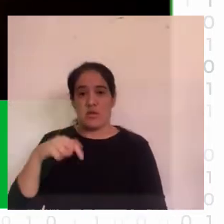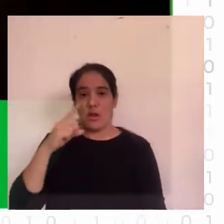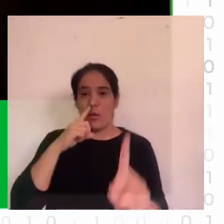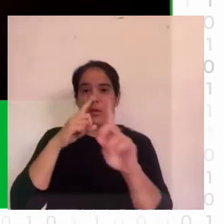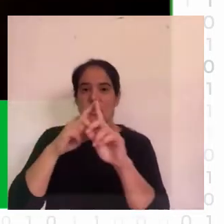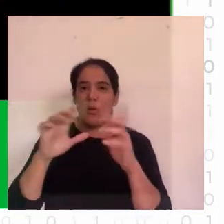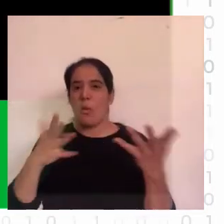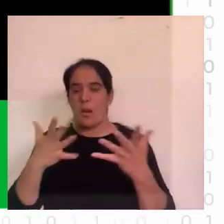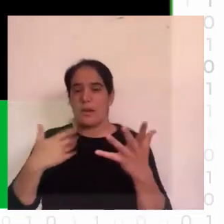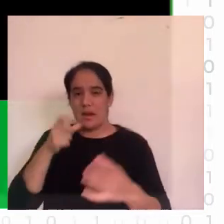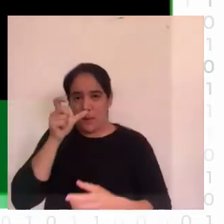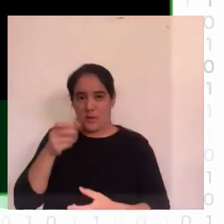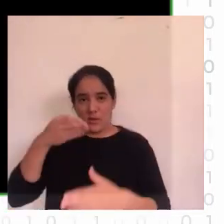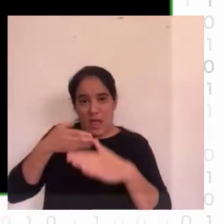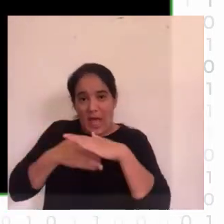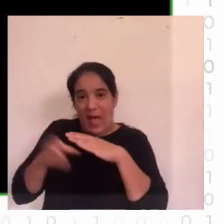sea parte de la misma